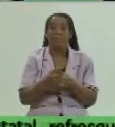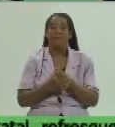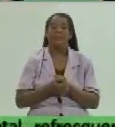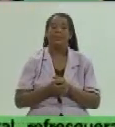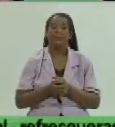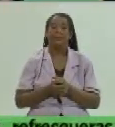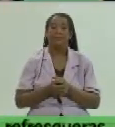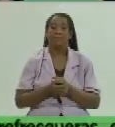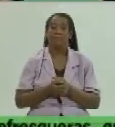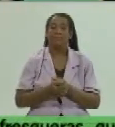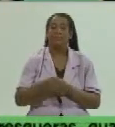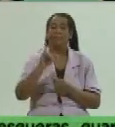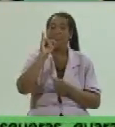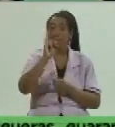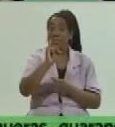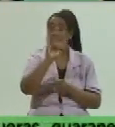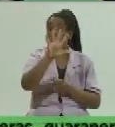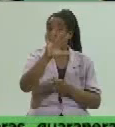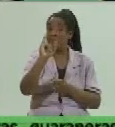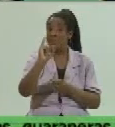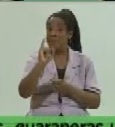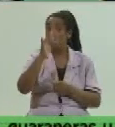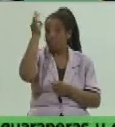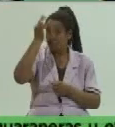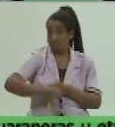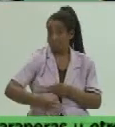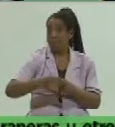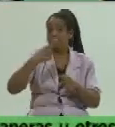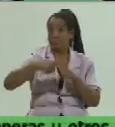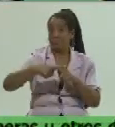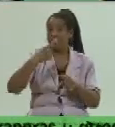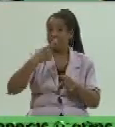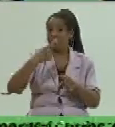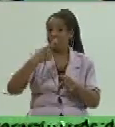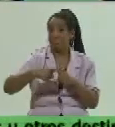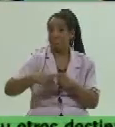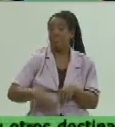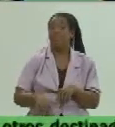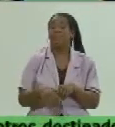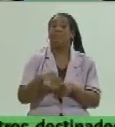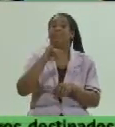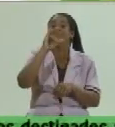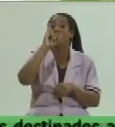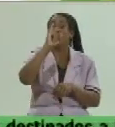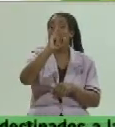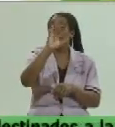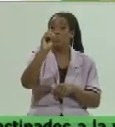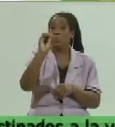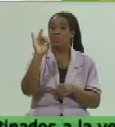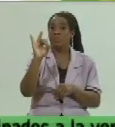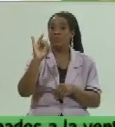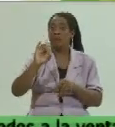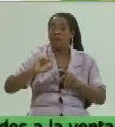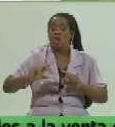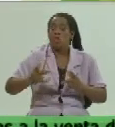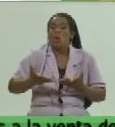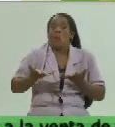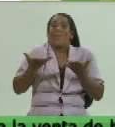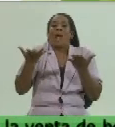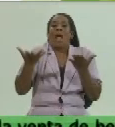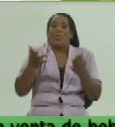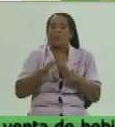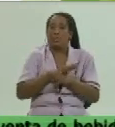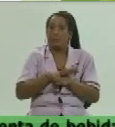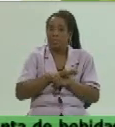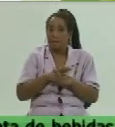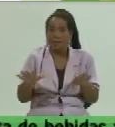656 casos confirmados, con 607 recuperados, para nosotros recuperados es todo el que tiene una